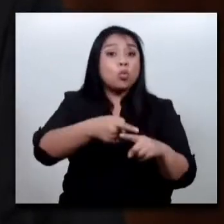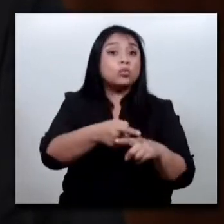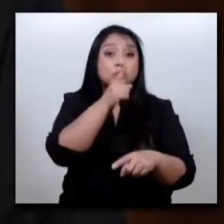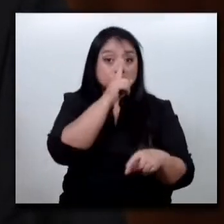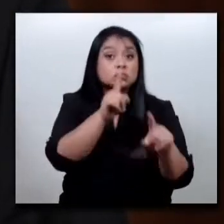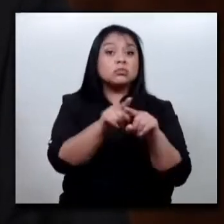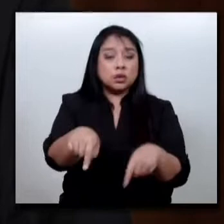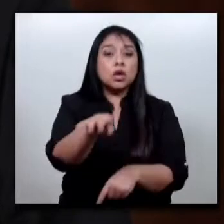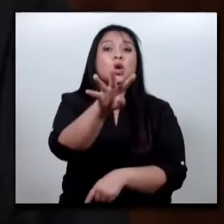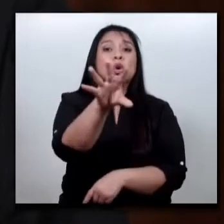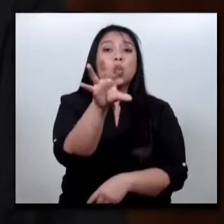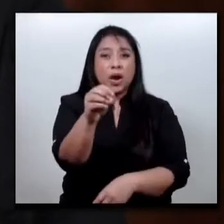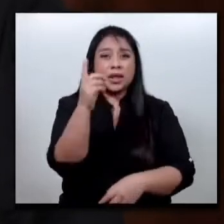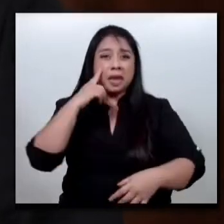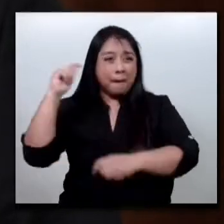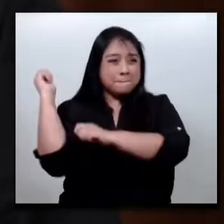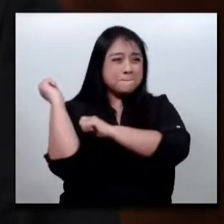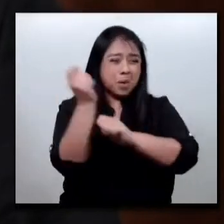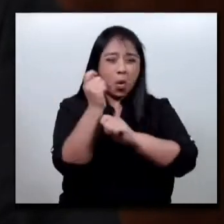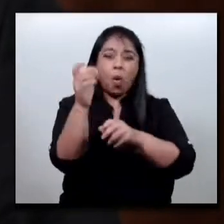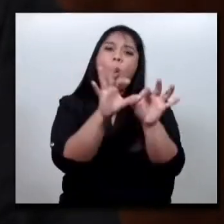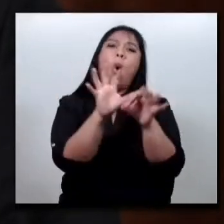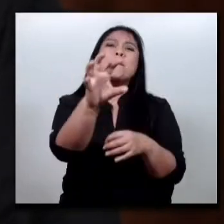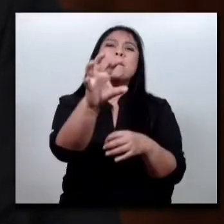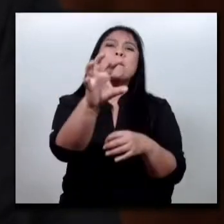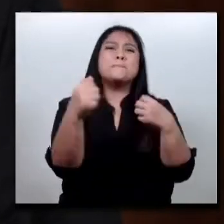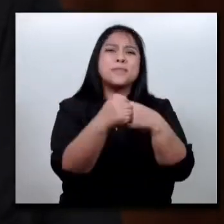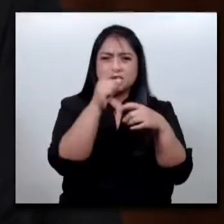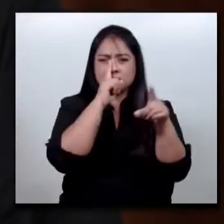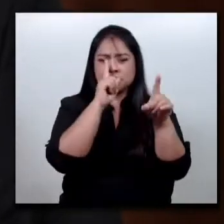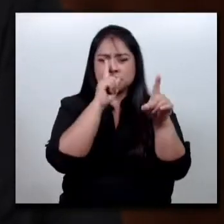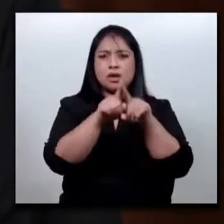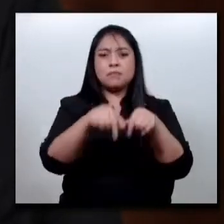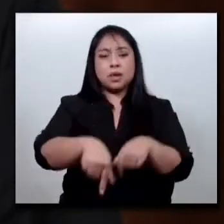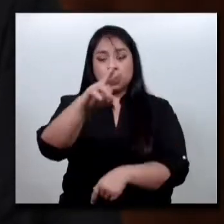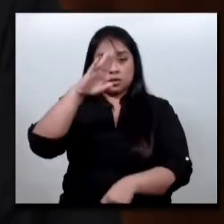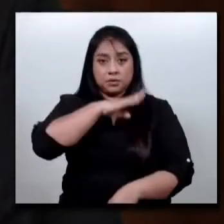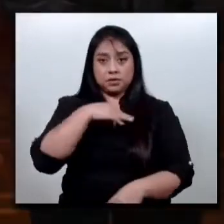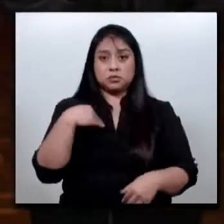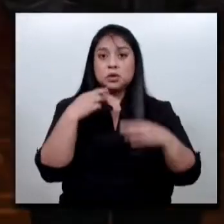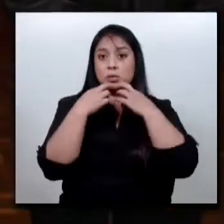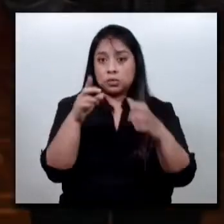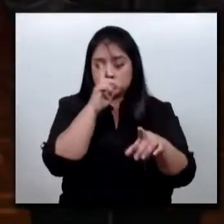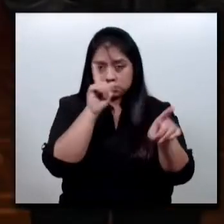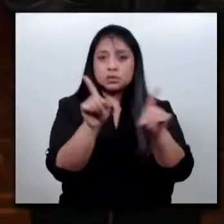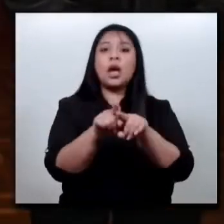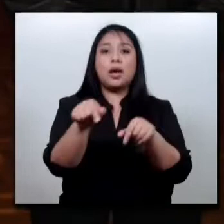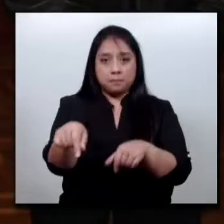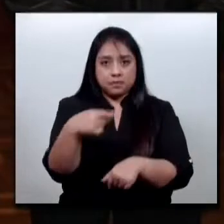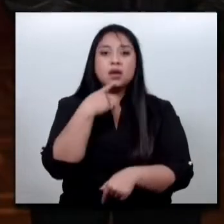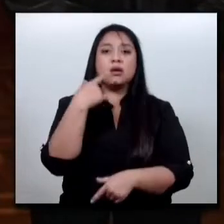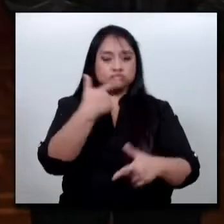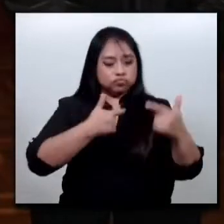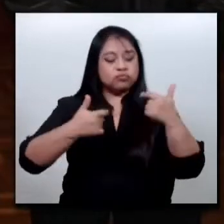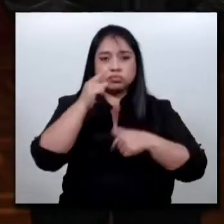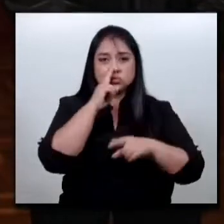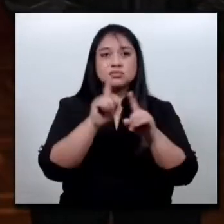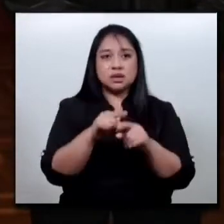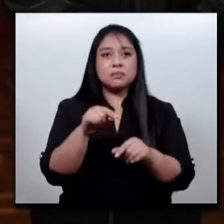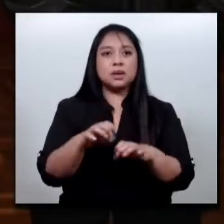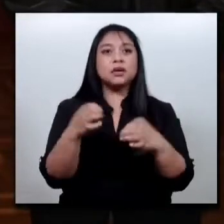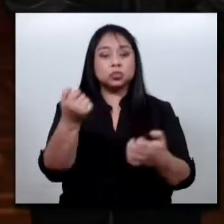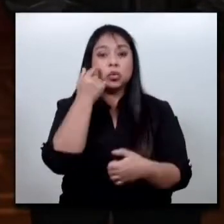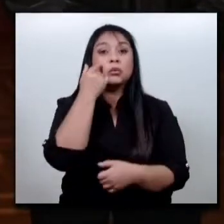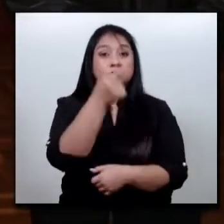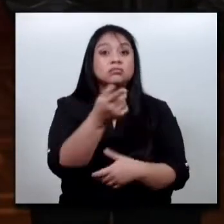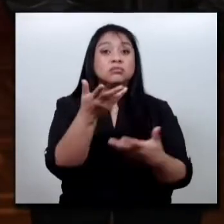objetos contundentes, además de dos agentes fiscales del Ministerio Público que también resultaron heridos. Cabe señalar que se solicitó